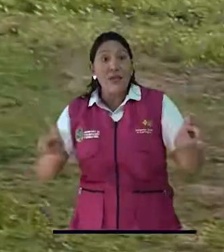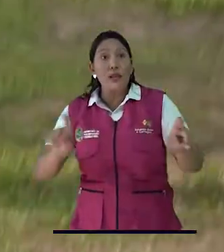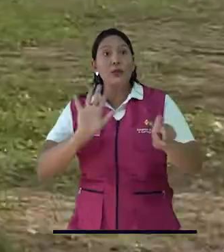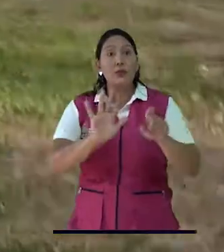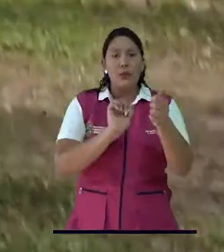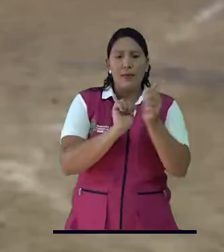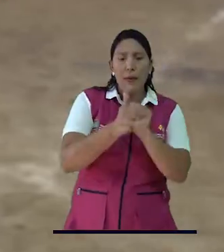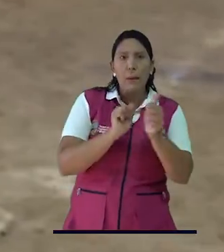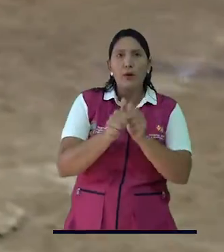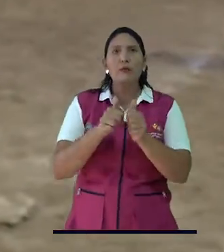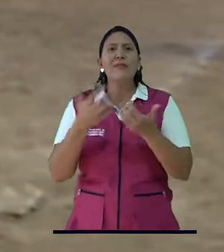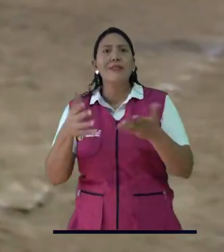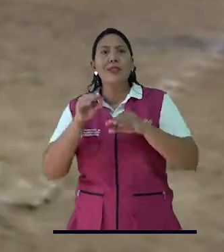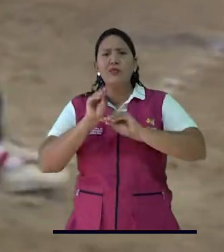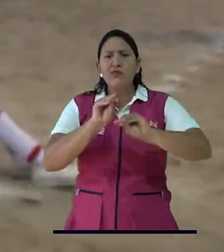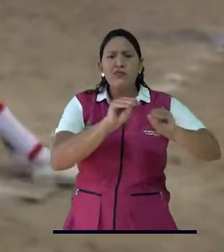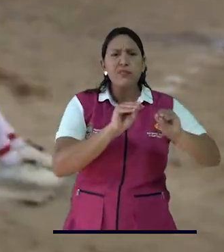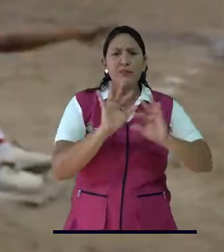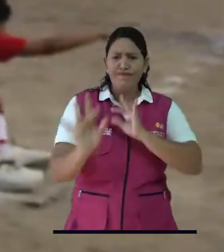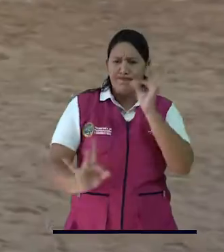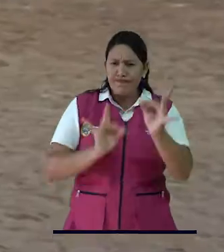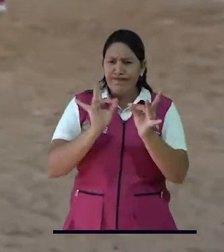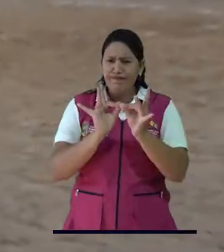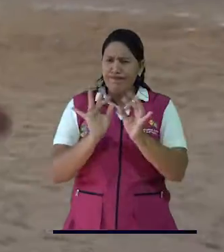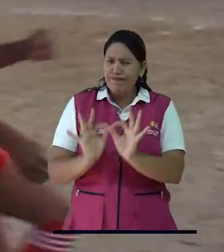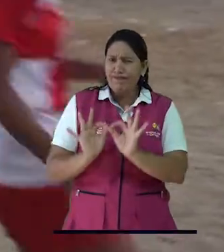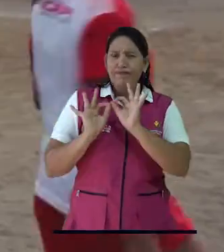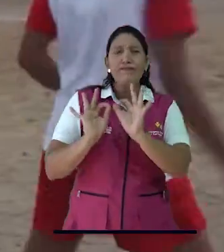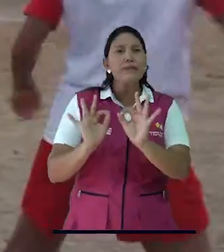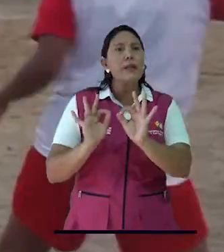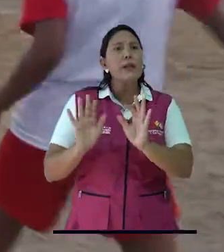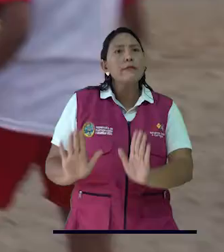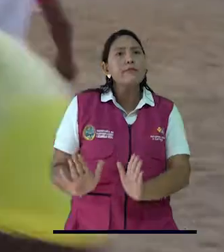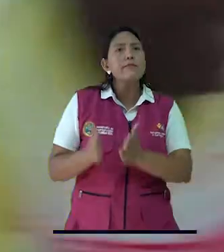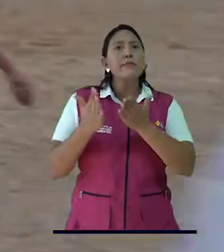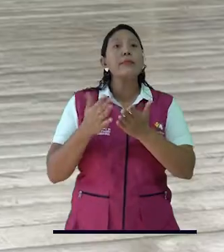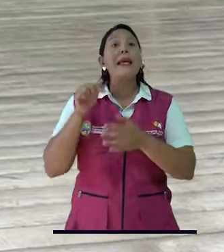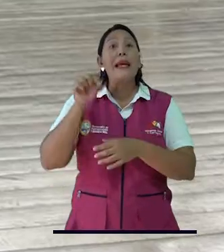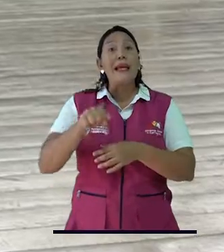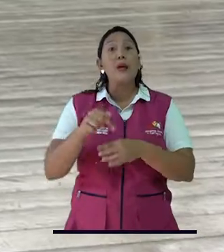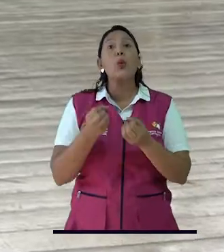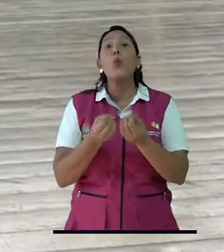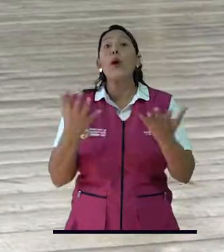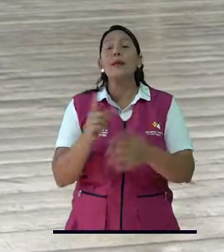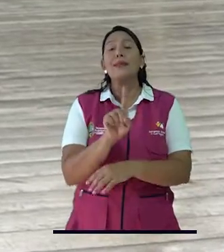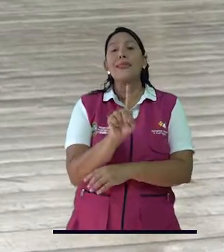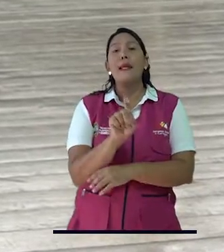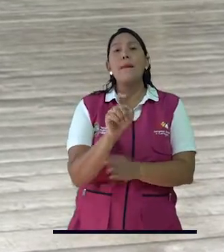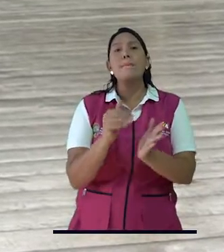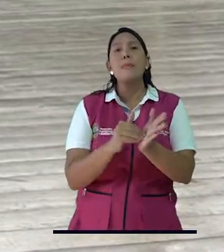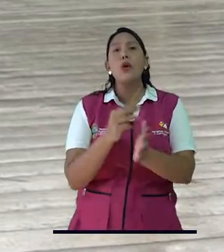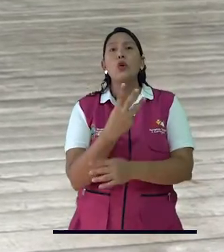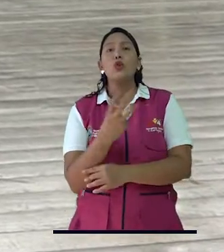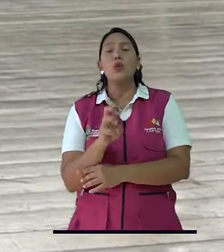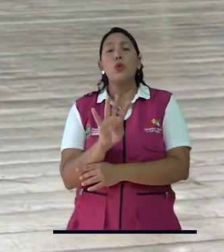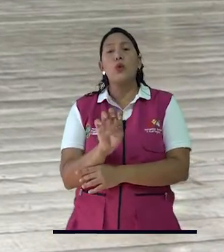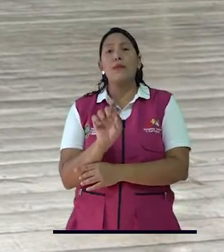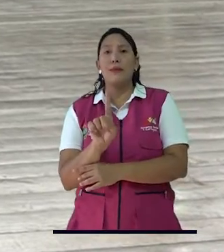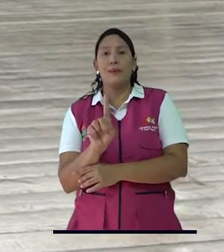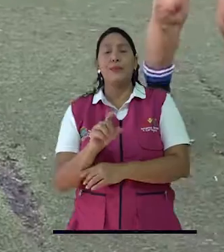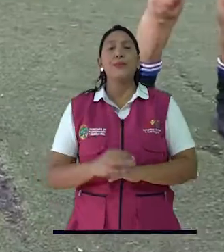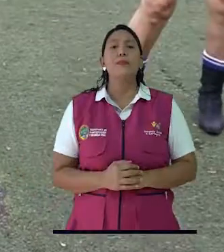niveles de iniciación, formación, énfasis y perfeccionamiento, benefició a 6.891